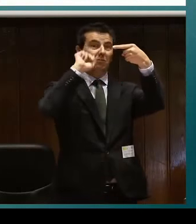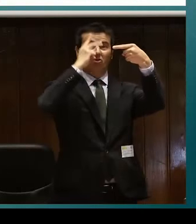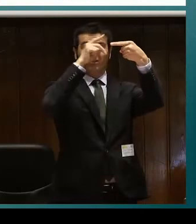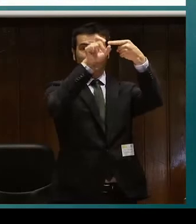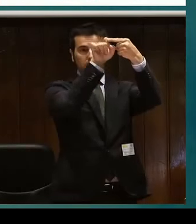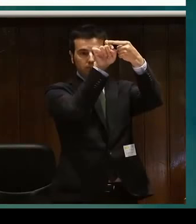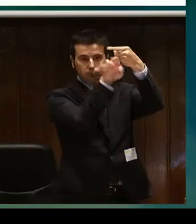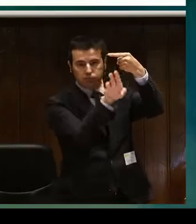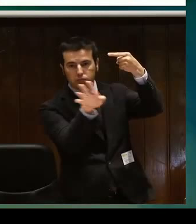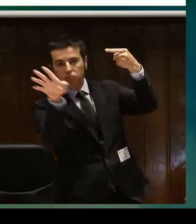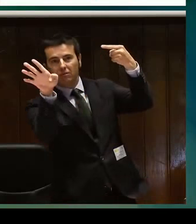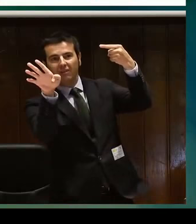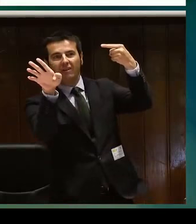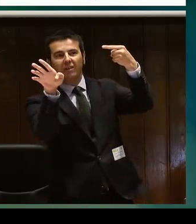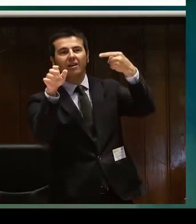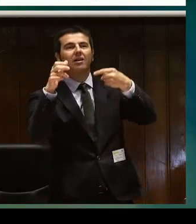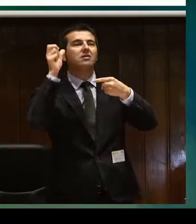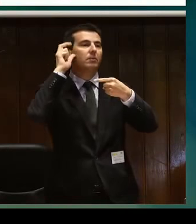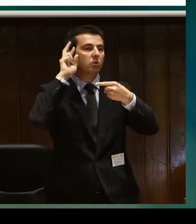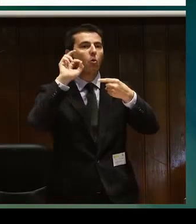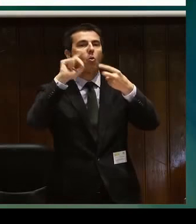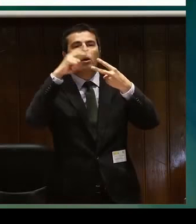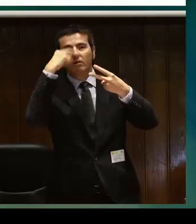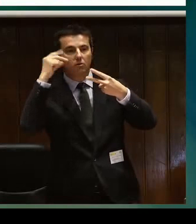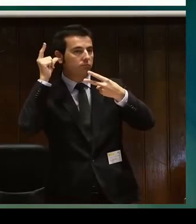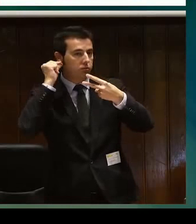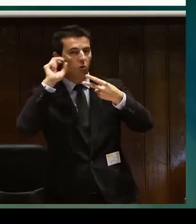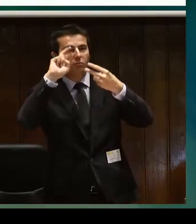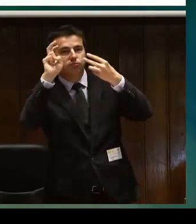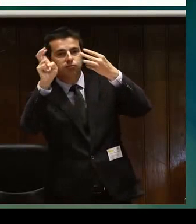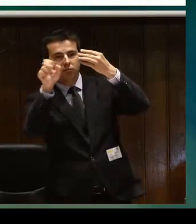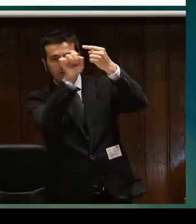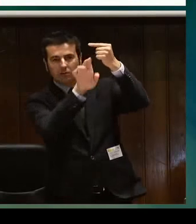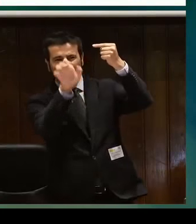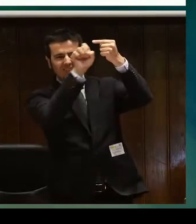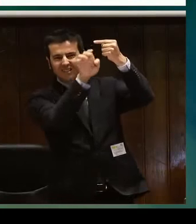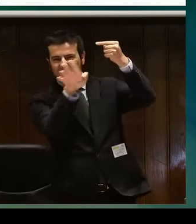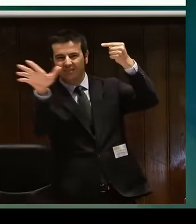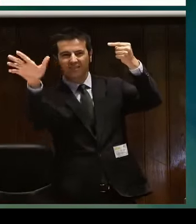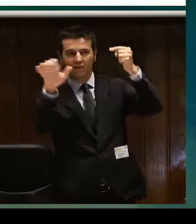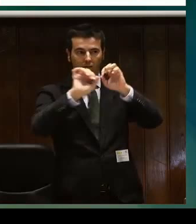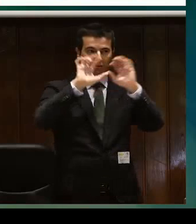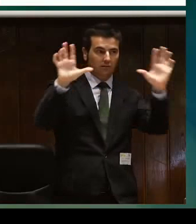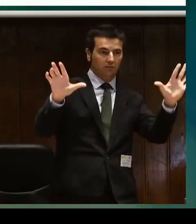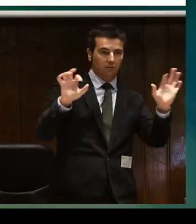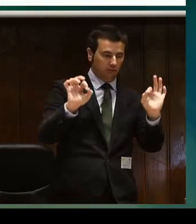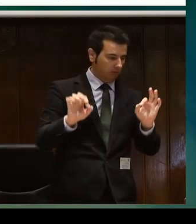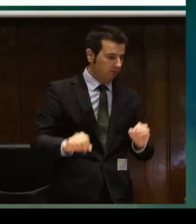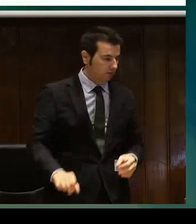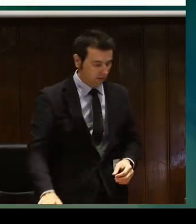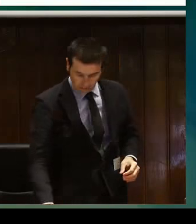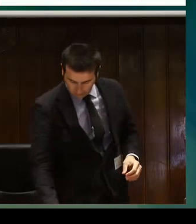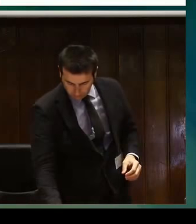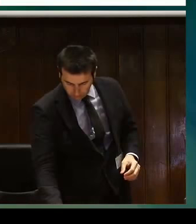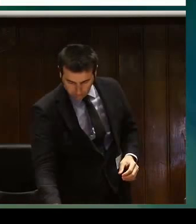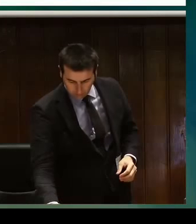persona sordociega. Y dentro de este término englobamos a las personas con síndrome de Usher, con discapacidad visual y auditiva combinada